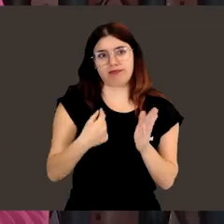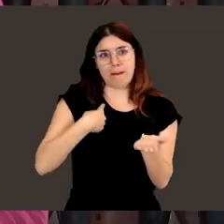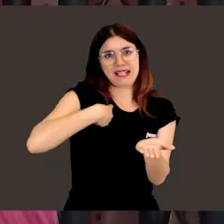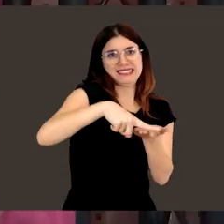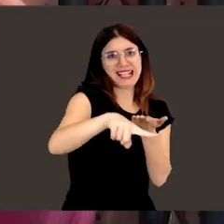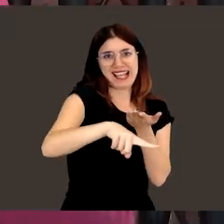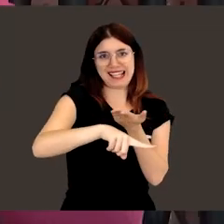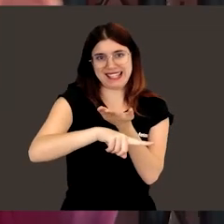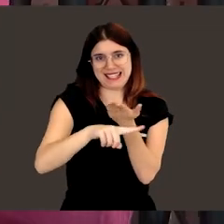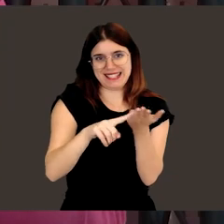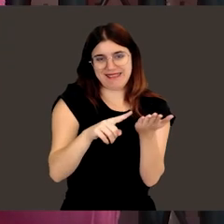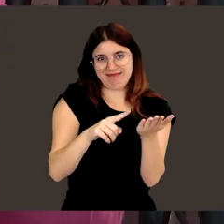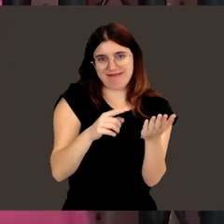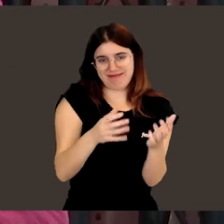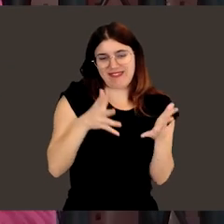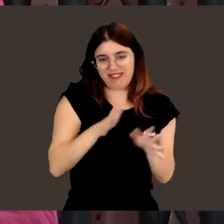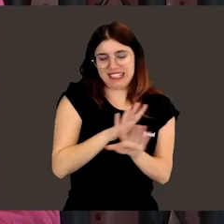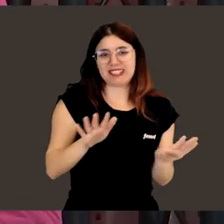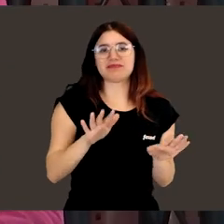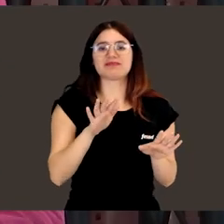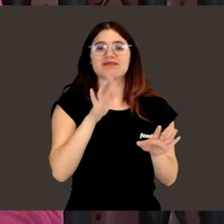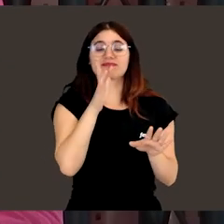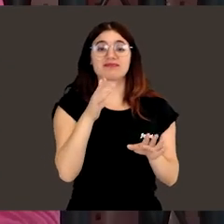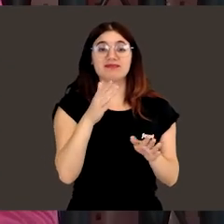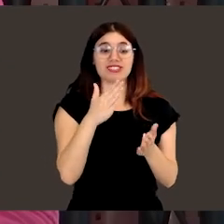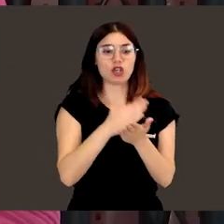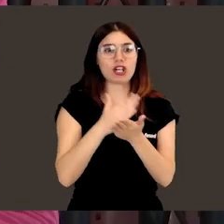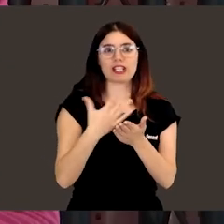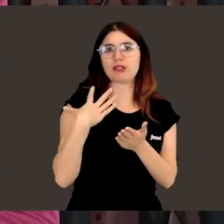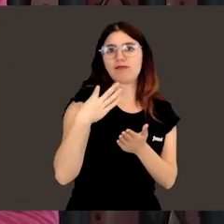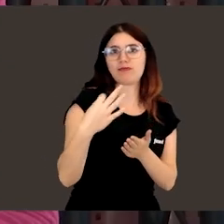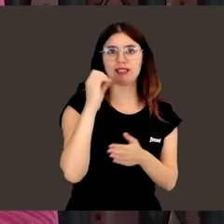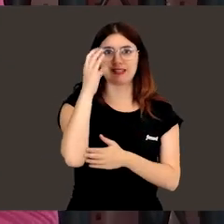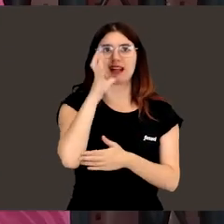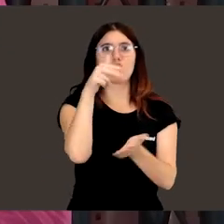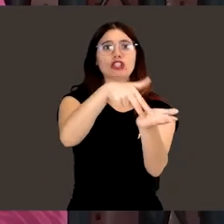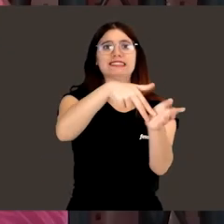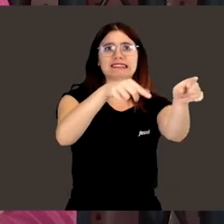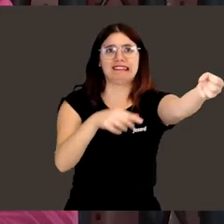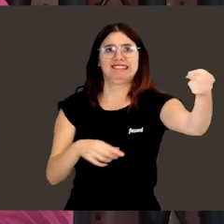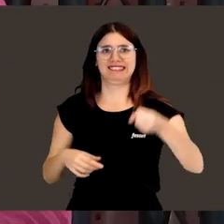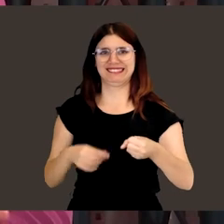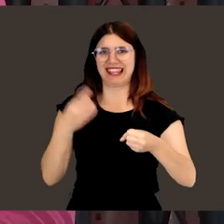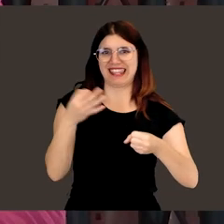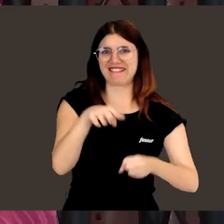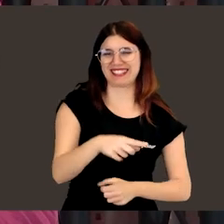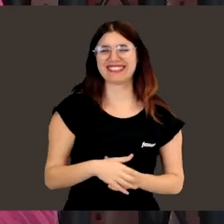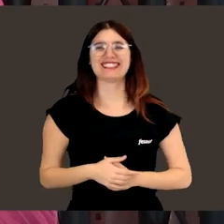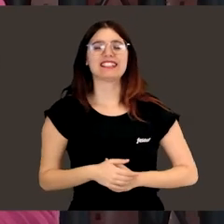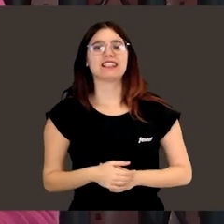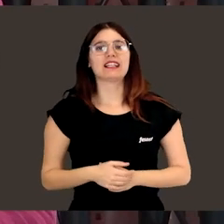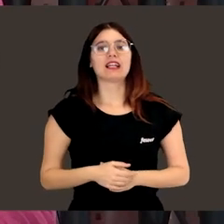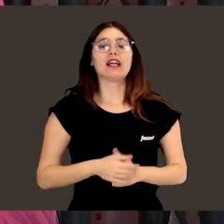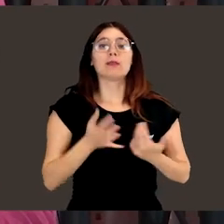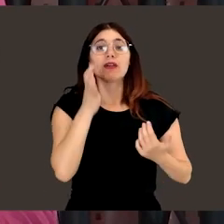inmediatamente lo vamos, ya lo... Y además cuando me han pedido en el colegio que dé charla siempre digo, pero que esté, que esté